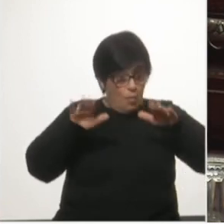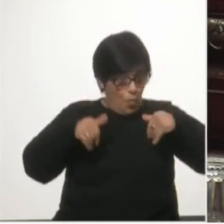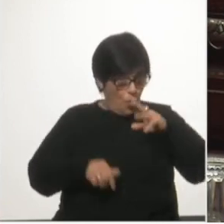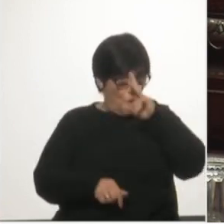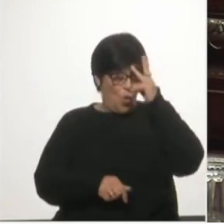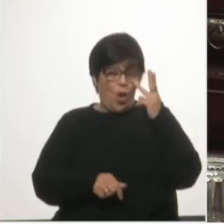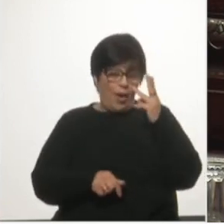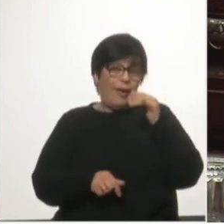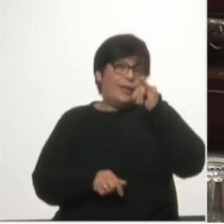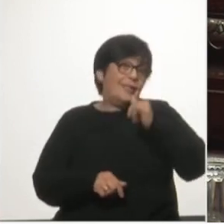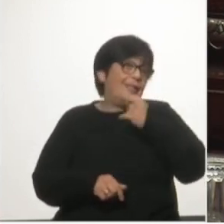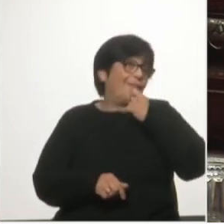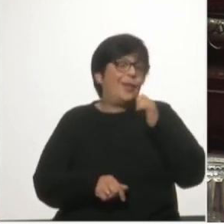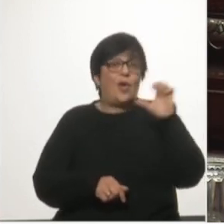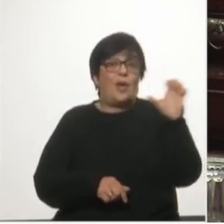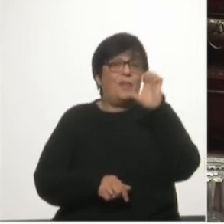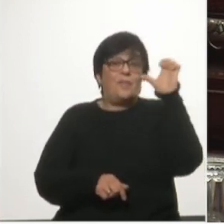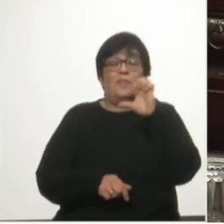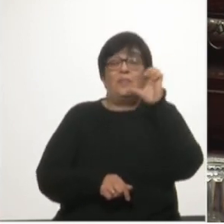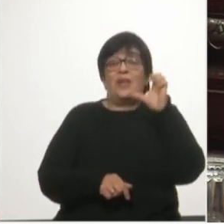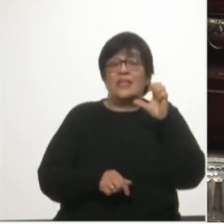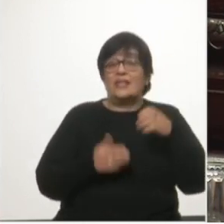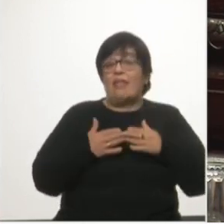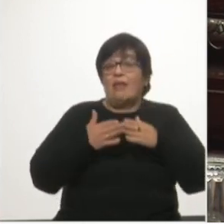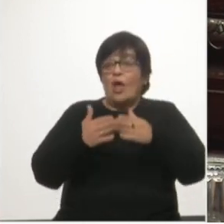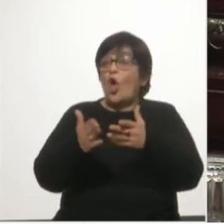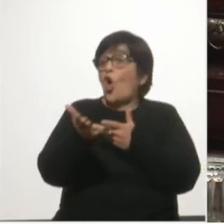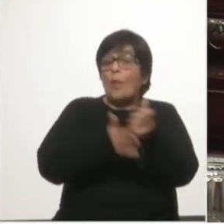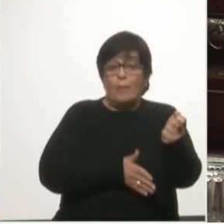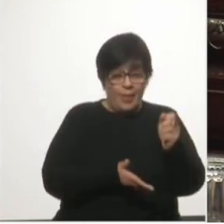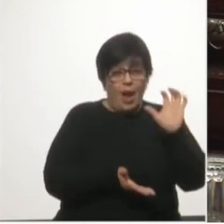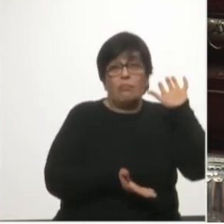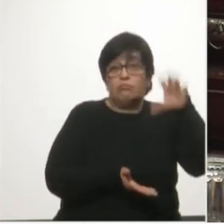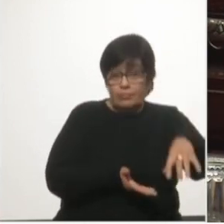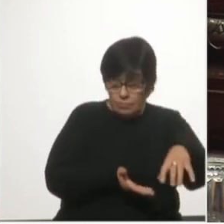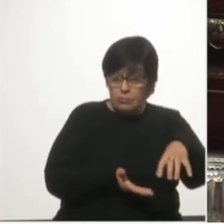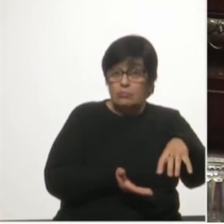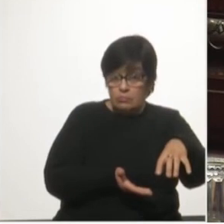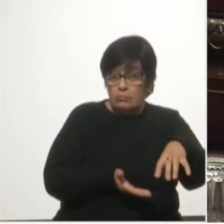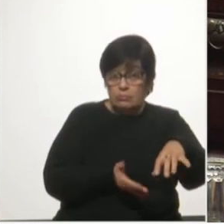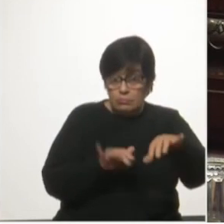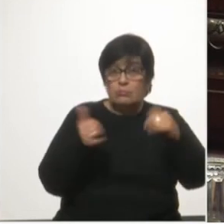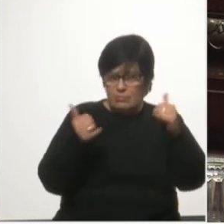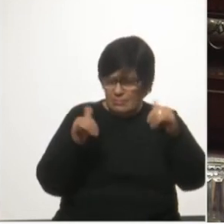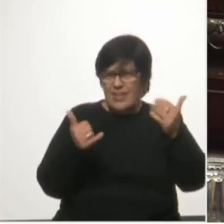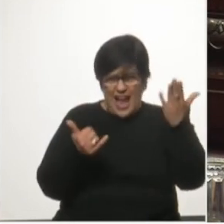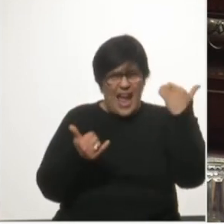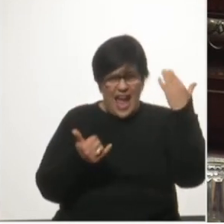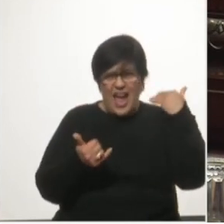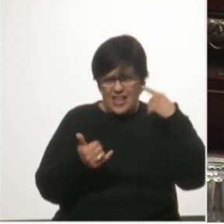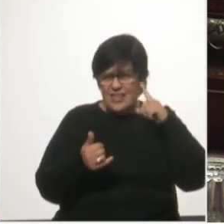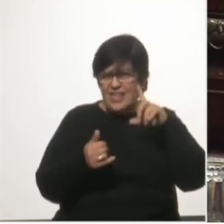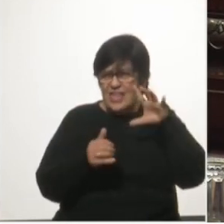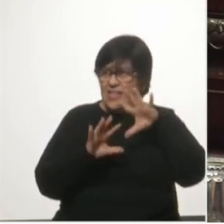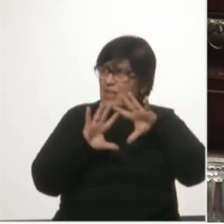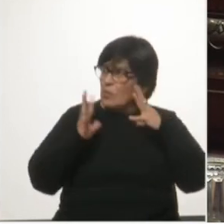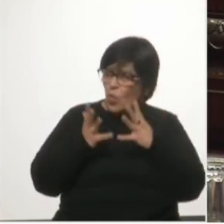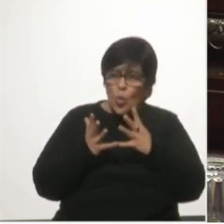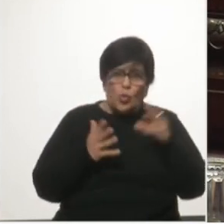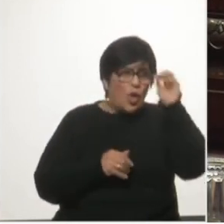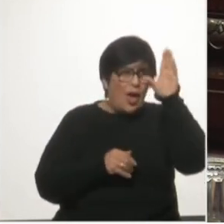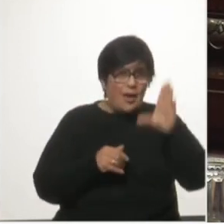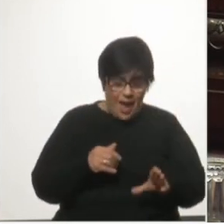que una compañía naviera compre TCP. Existen ejemplos en el mundo en la región en donde